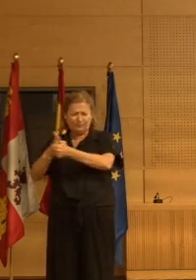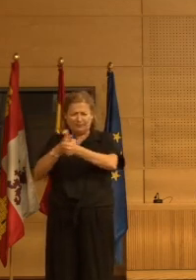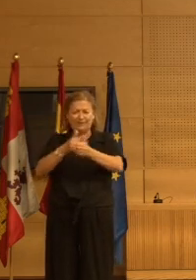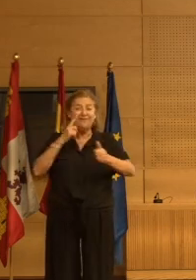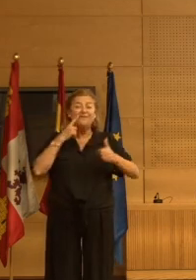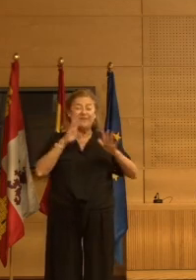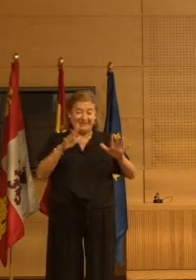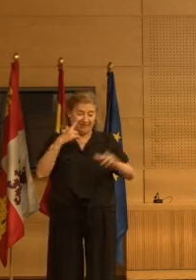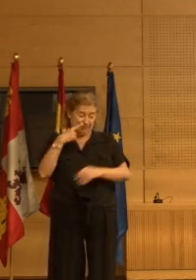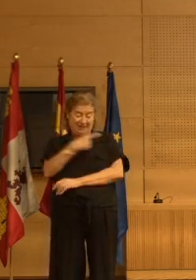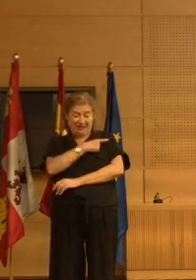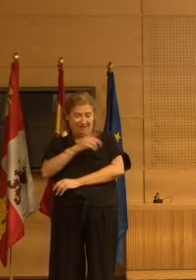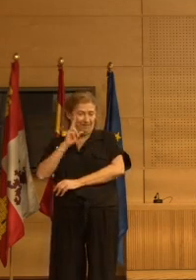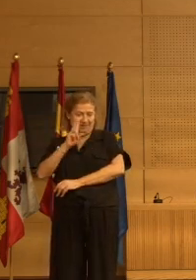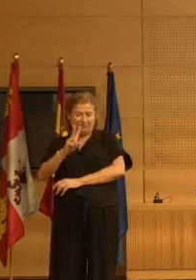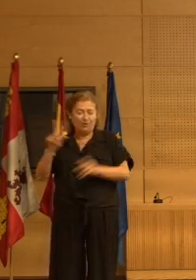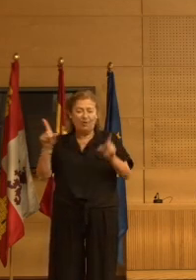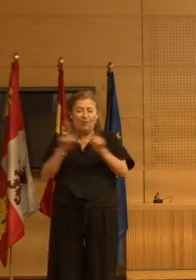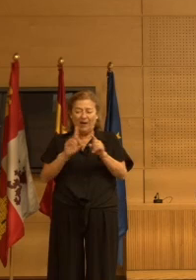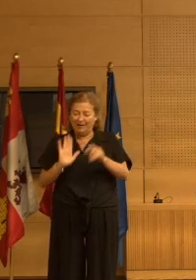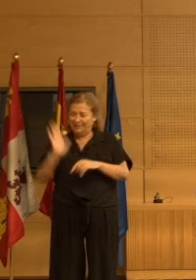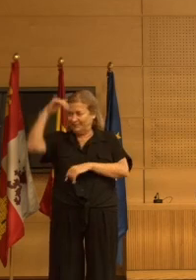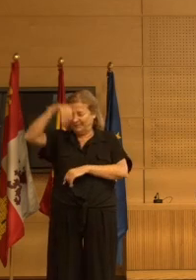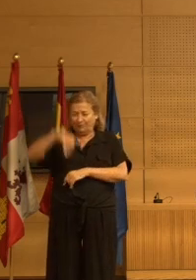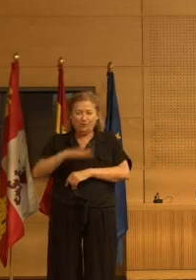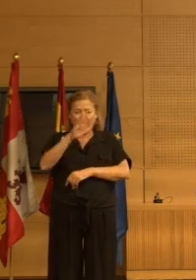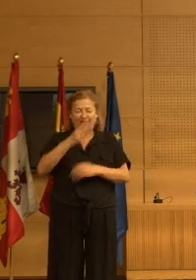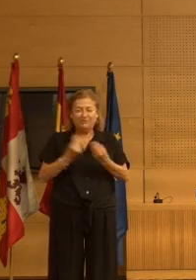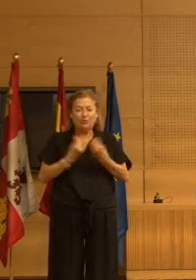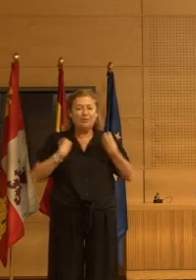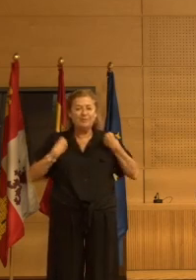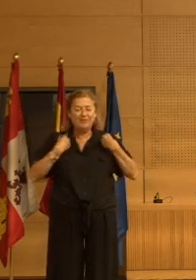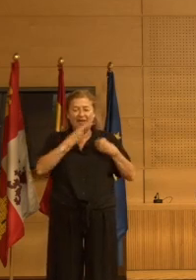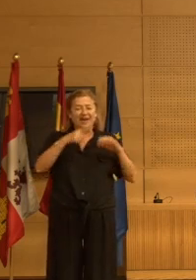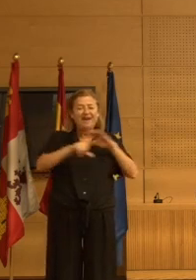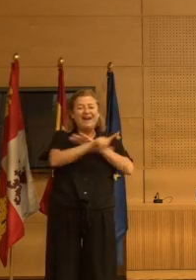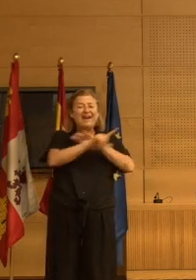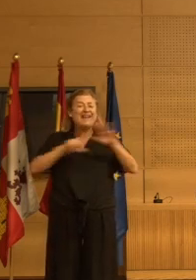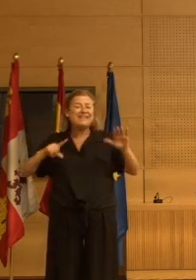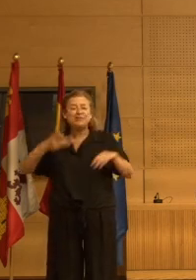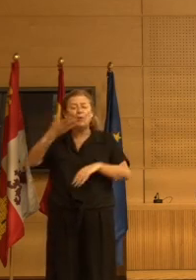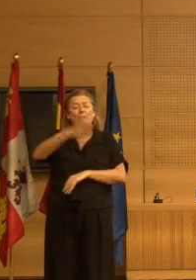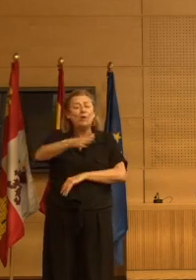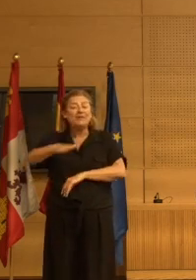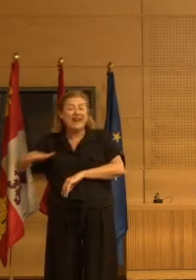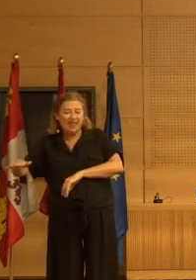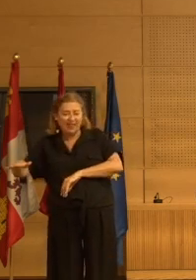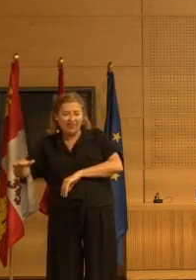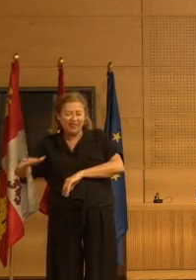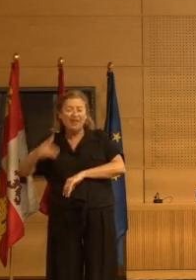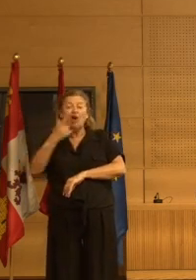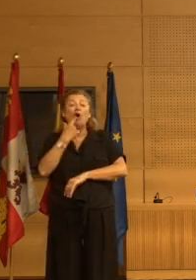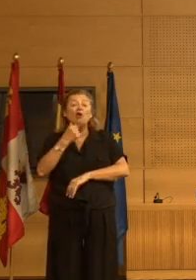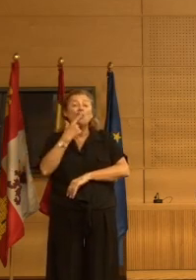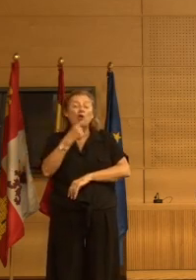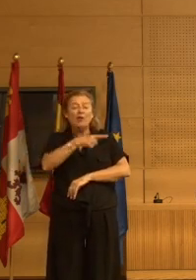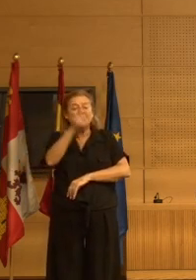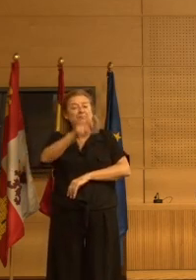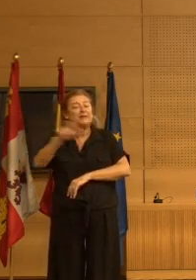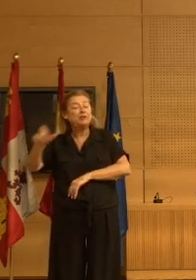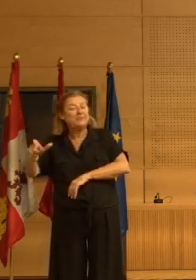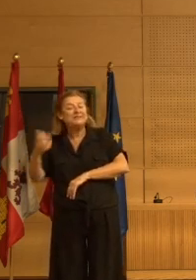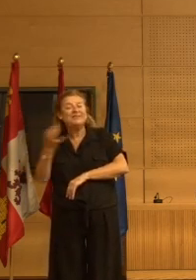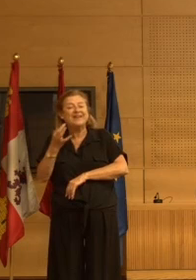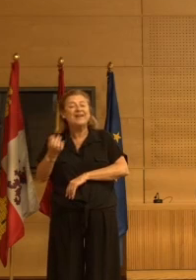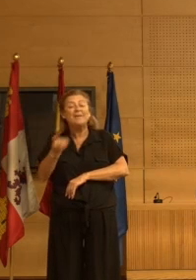fíjense, aquí lo que vemos son curvas de supervivencia y este es el retraso en la mortalidad que ven en rojo en los pacientes que